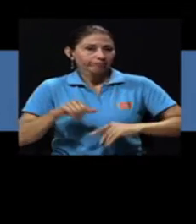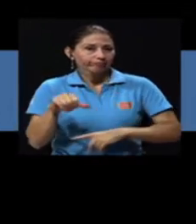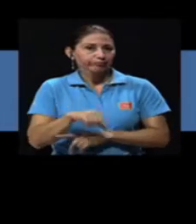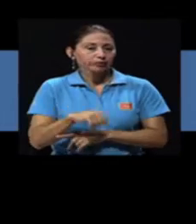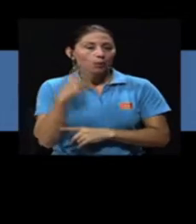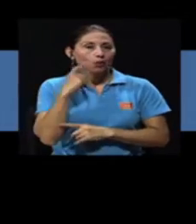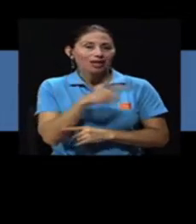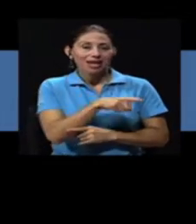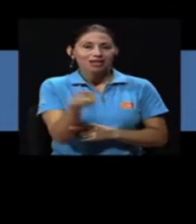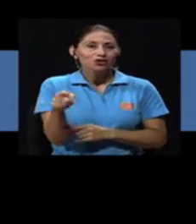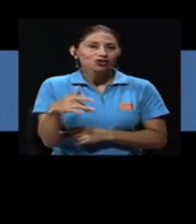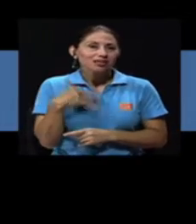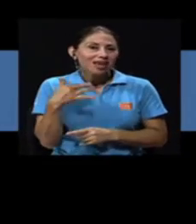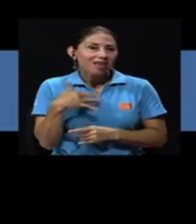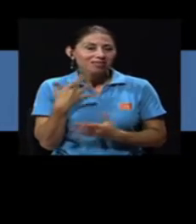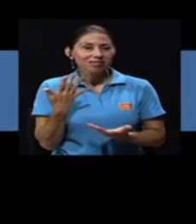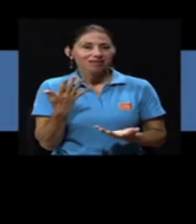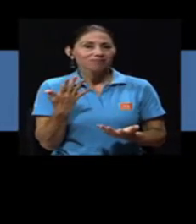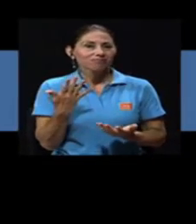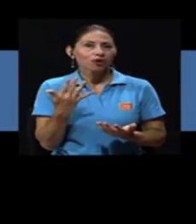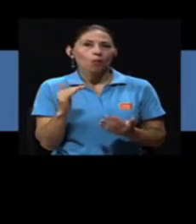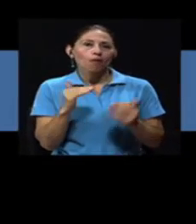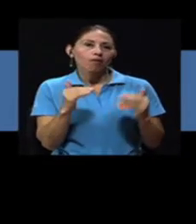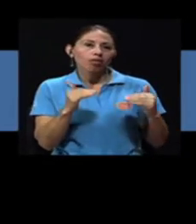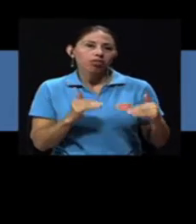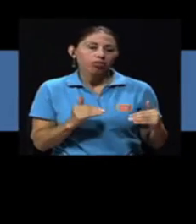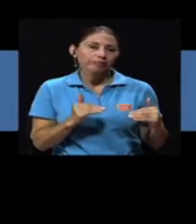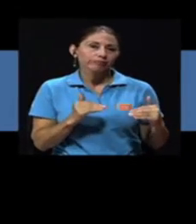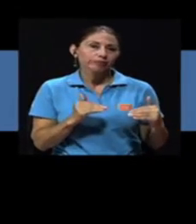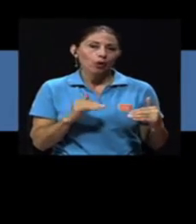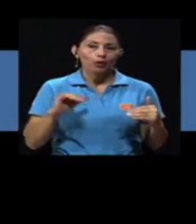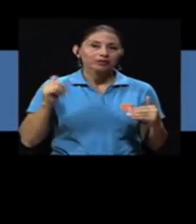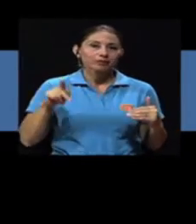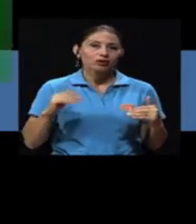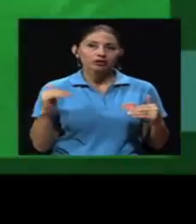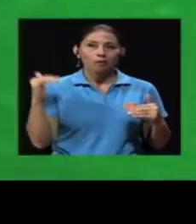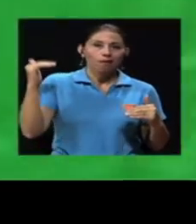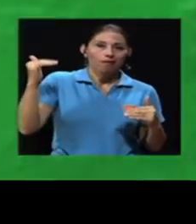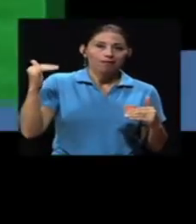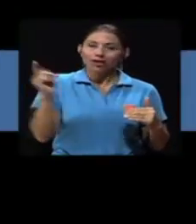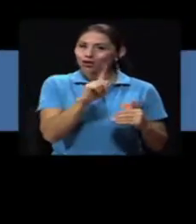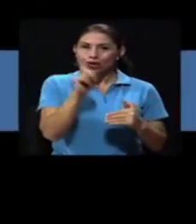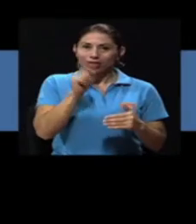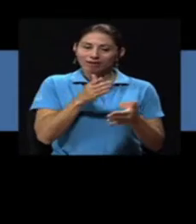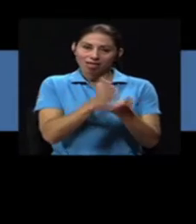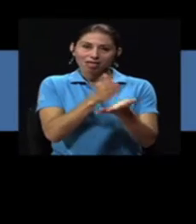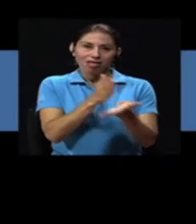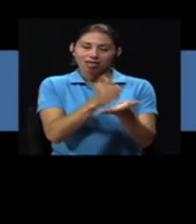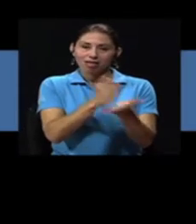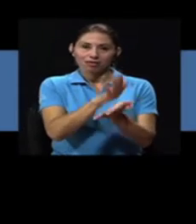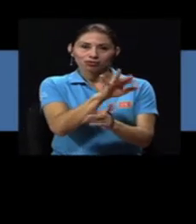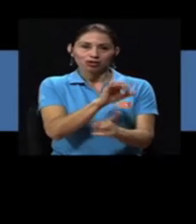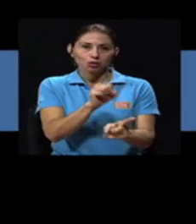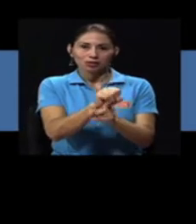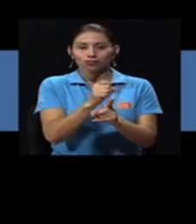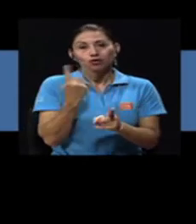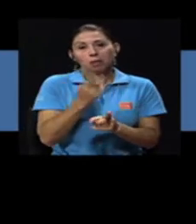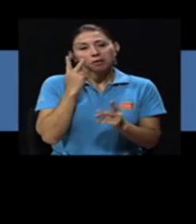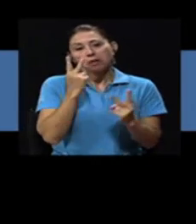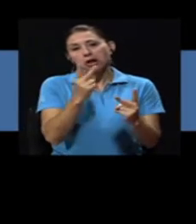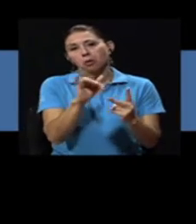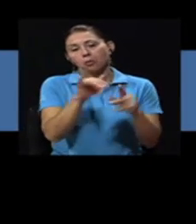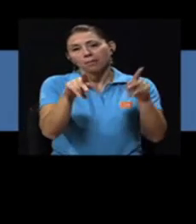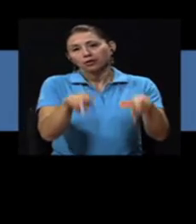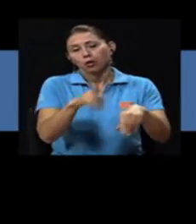porque ellos sienten o se sienten menos que otras personas. Precisamente no recalcarles ese tipo de